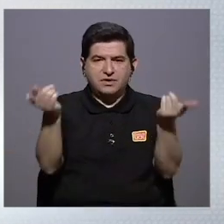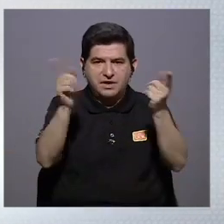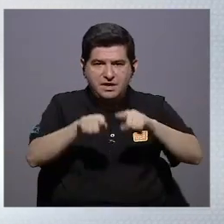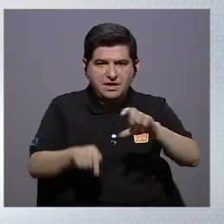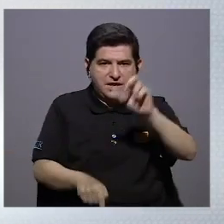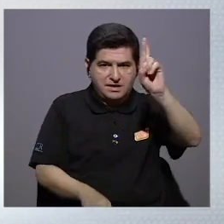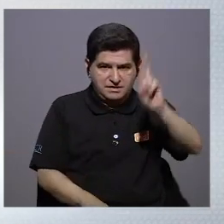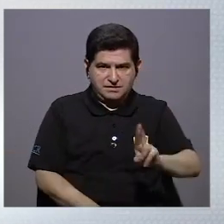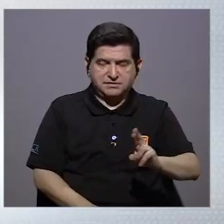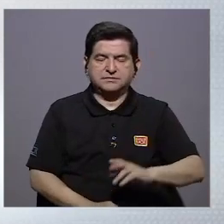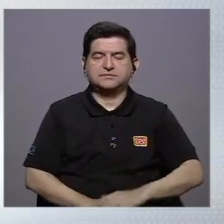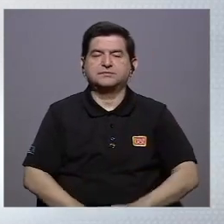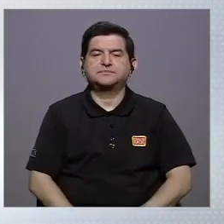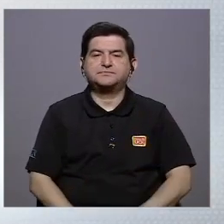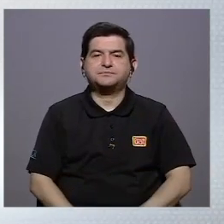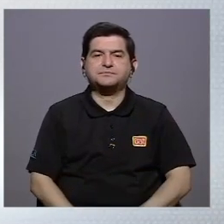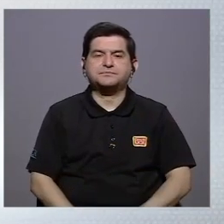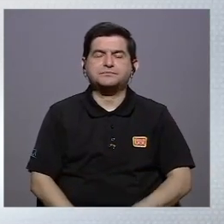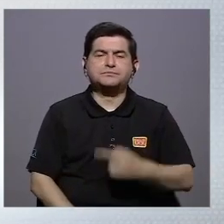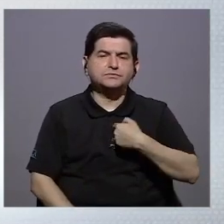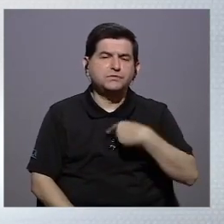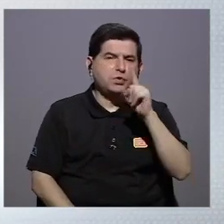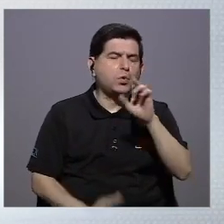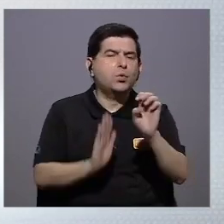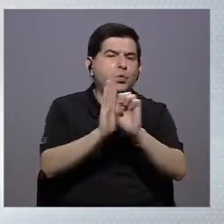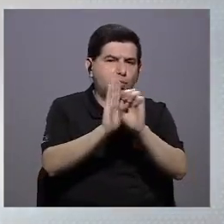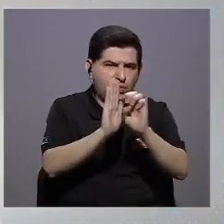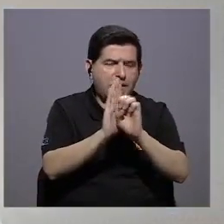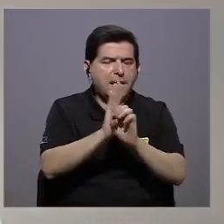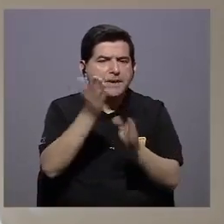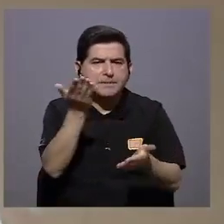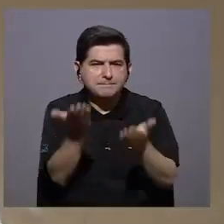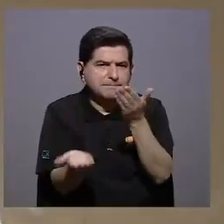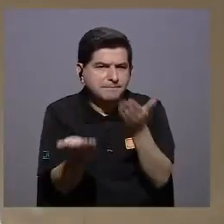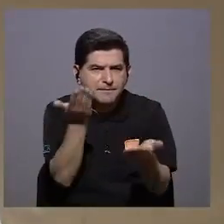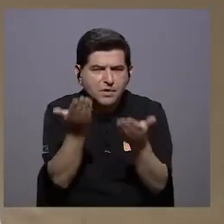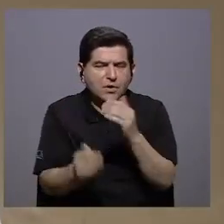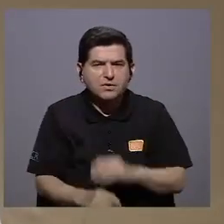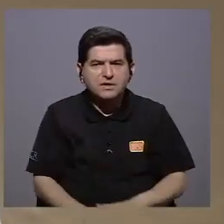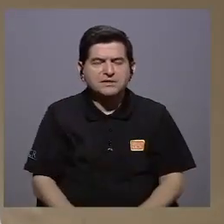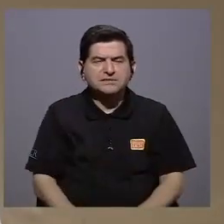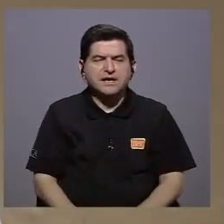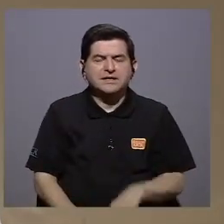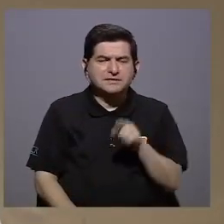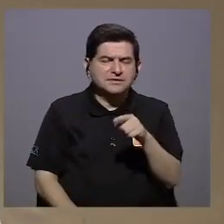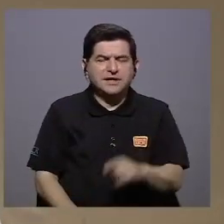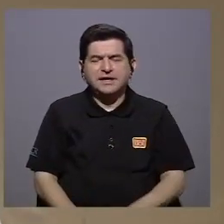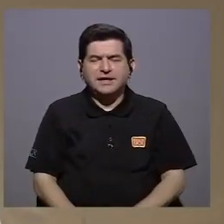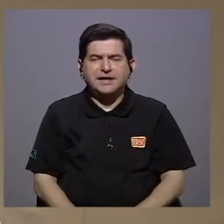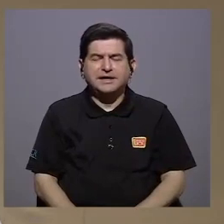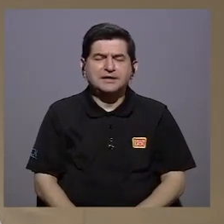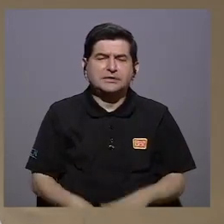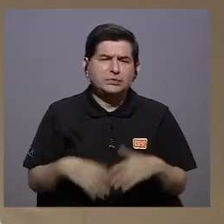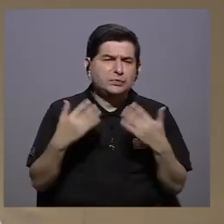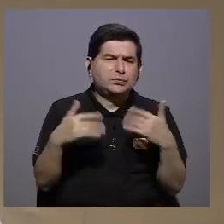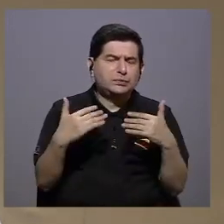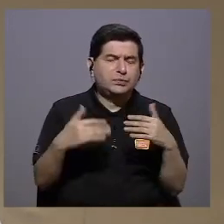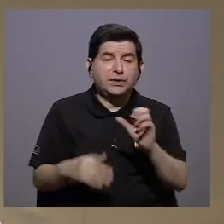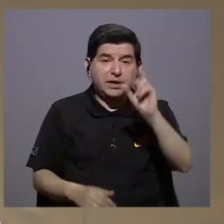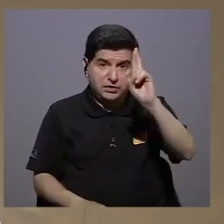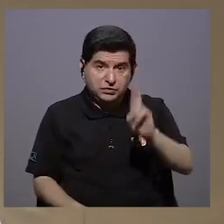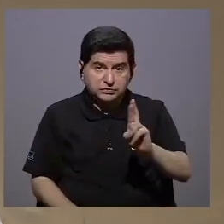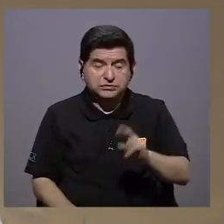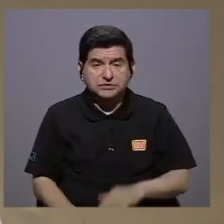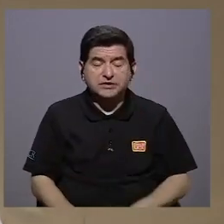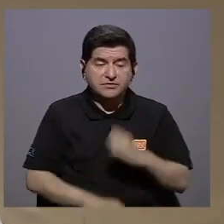costarricense. Y le voy a poner un ejemplo que tal vez resulta muy conmovedor en el caso de